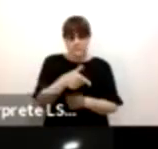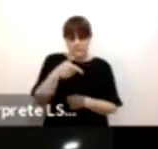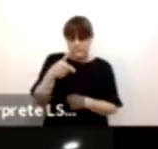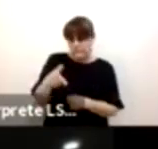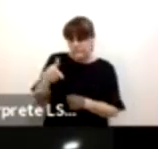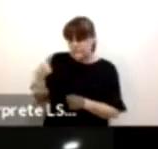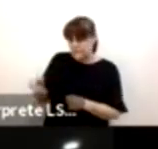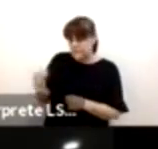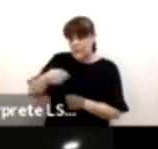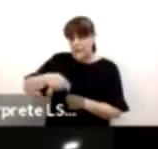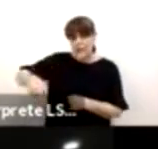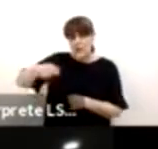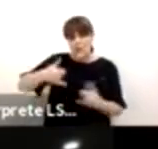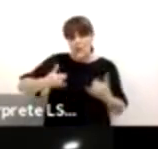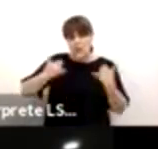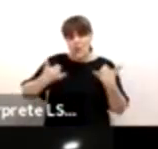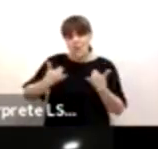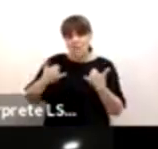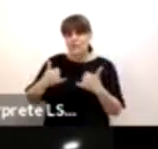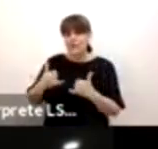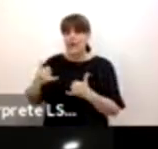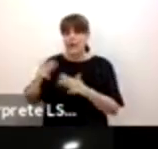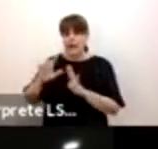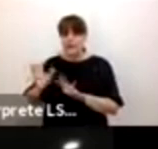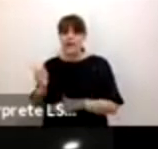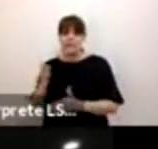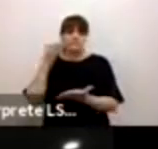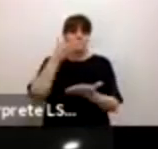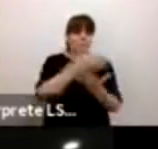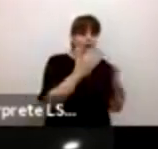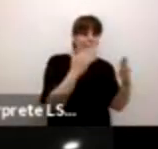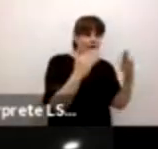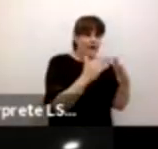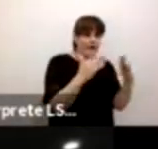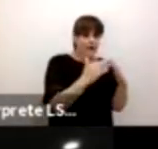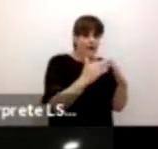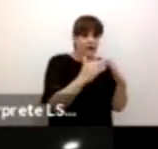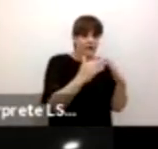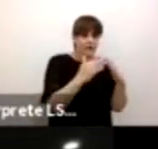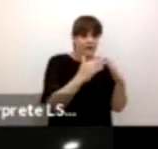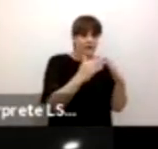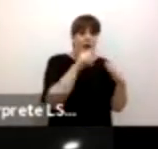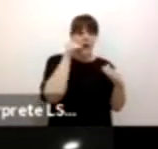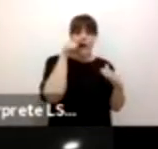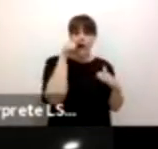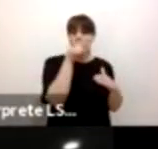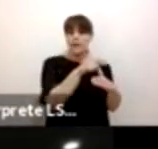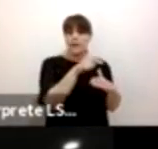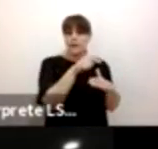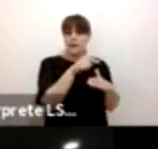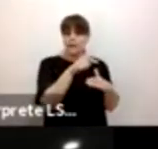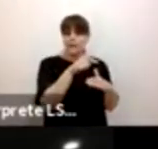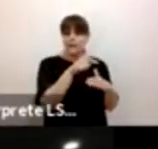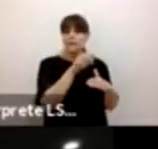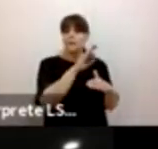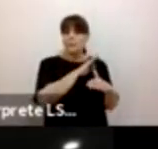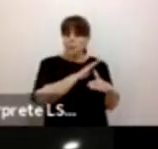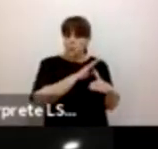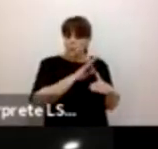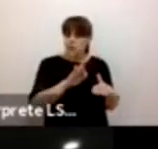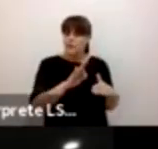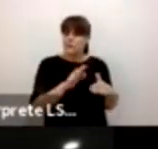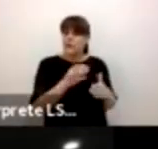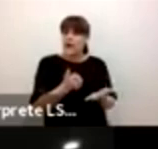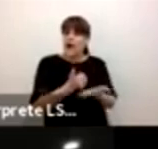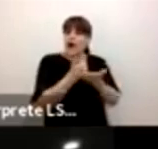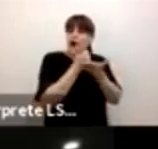regresar a sus hogares y generar estas discusiones lograban en mayor o en menor medida insertar cierta reflexión